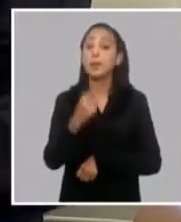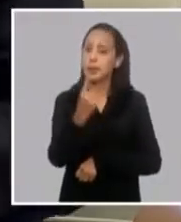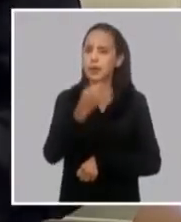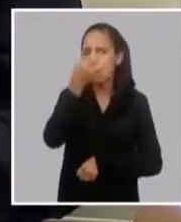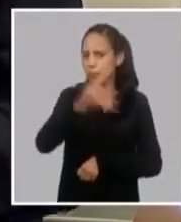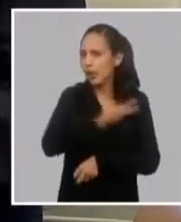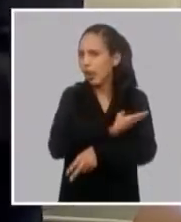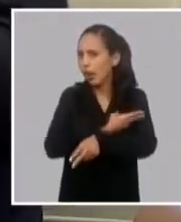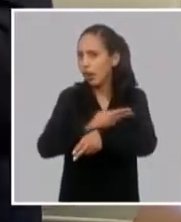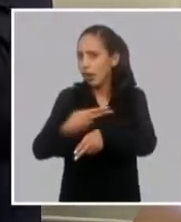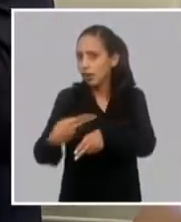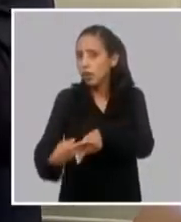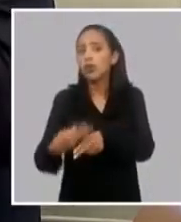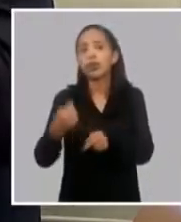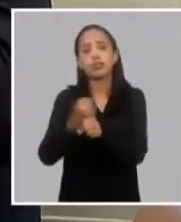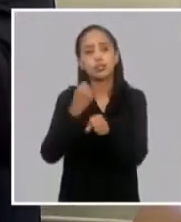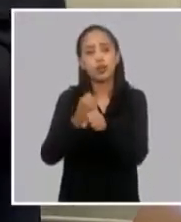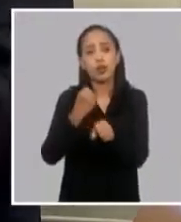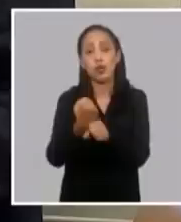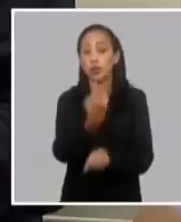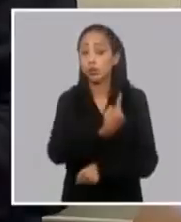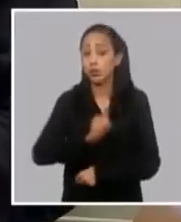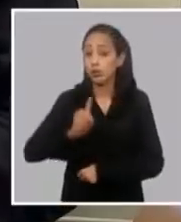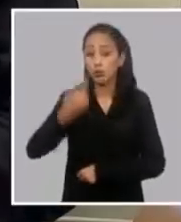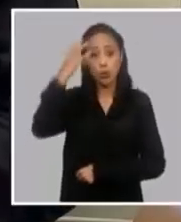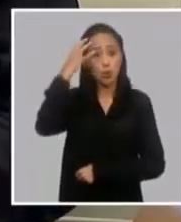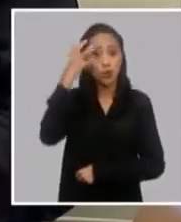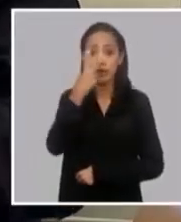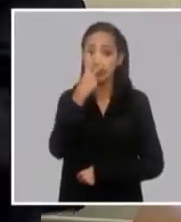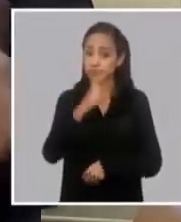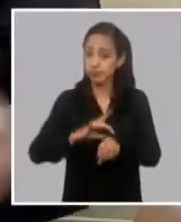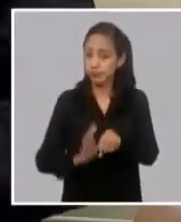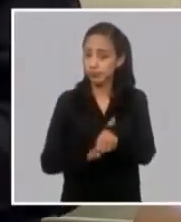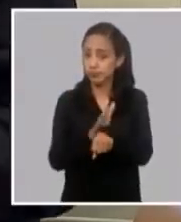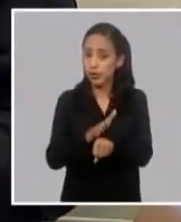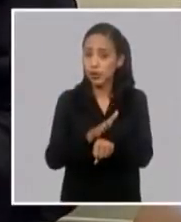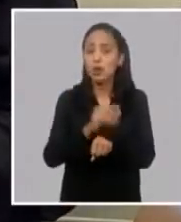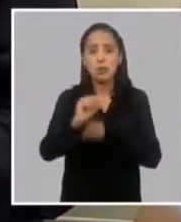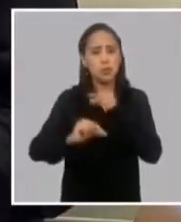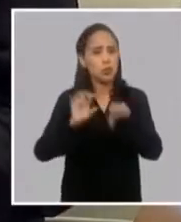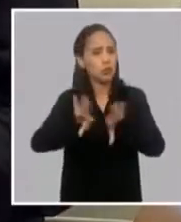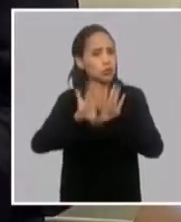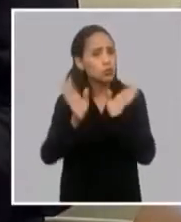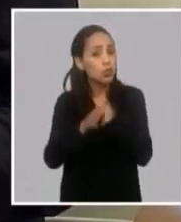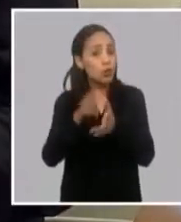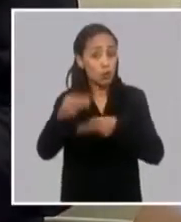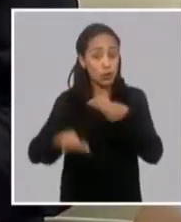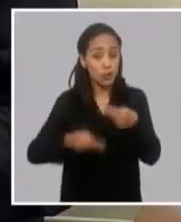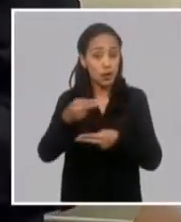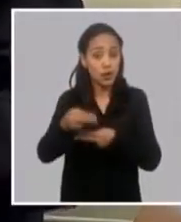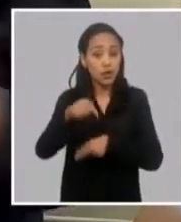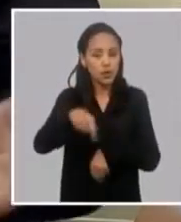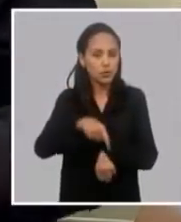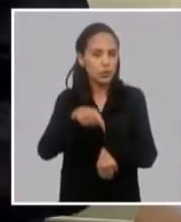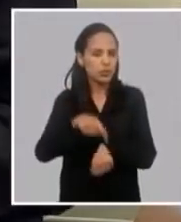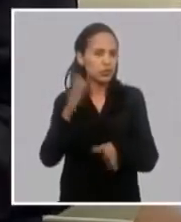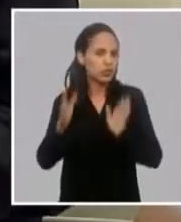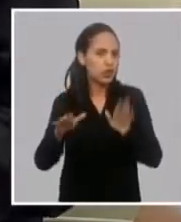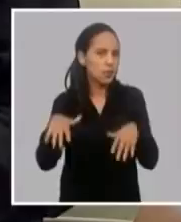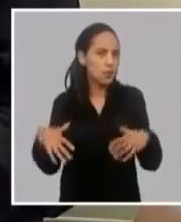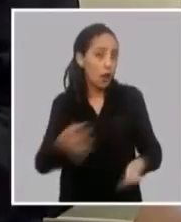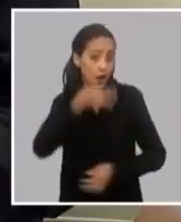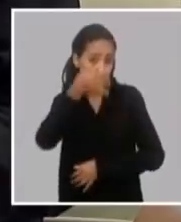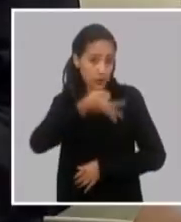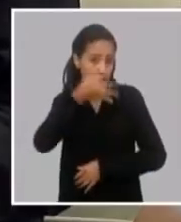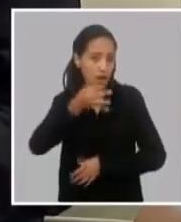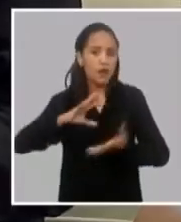cuál ha sido la actuación nuestra como gobierno, todos los pasos que hemos dado, en qué punto estamos, los métodos de trabajo,